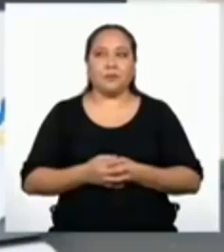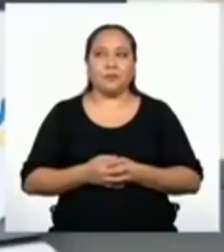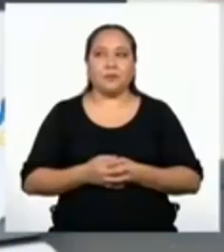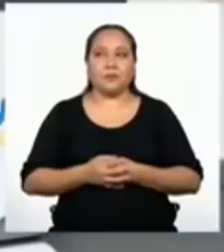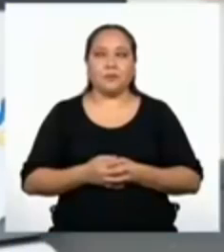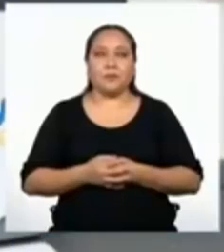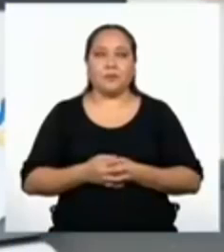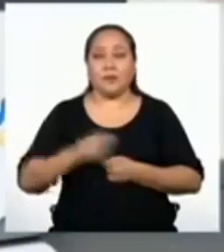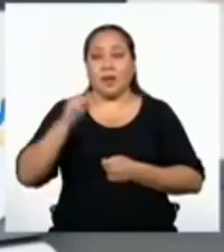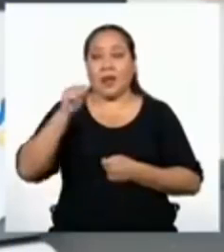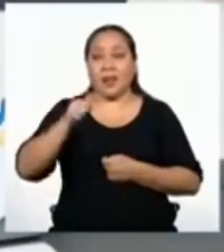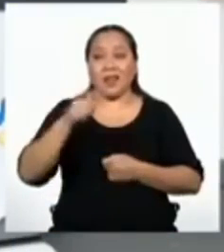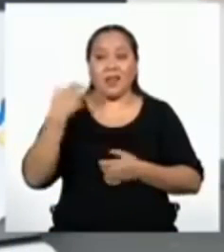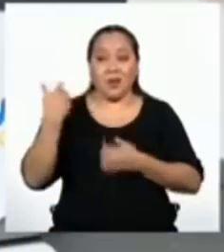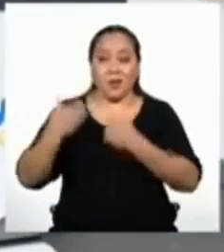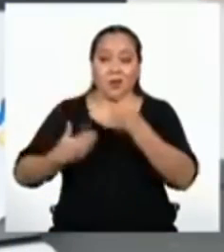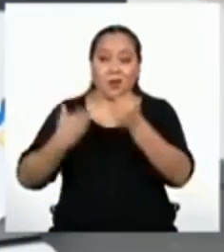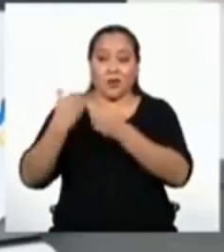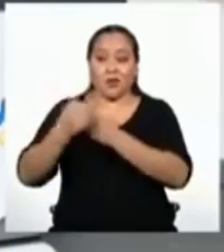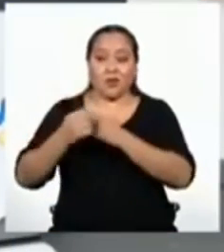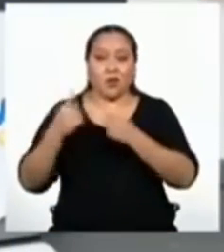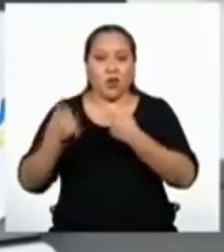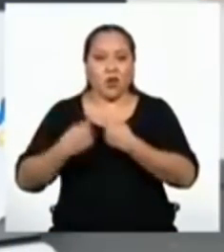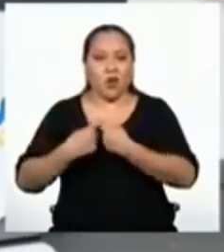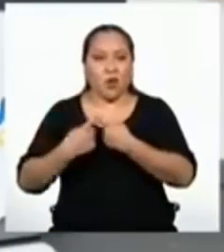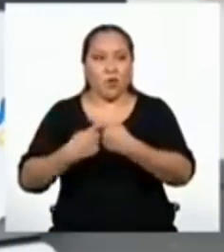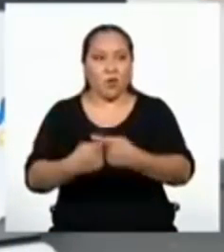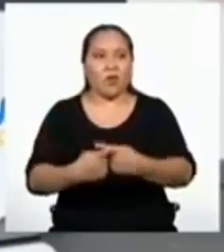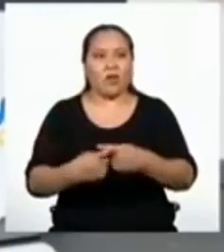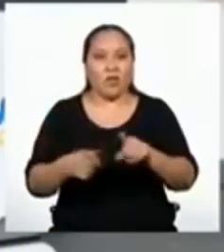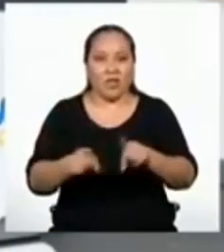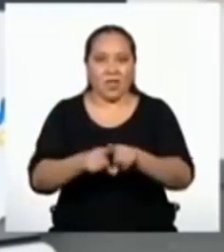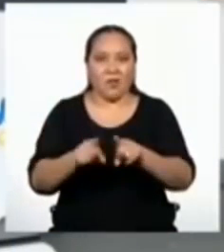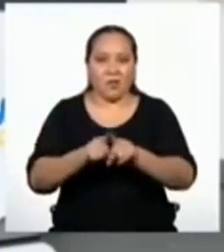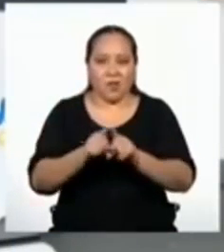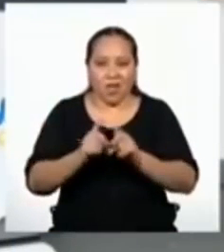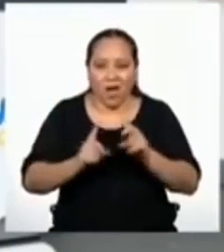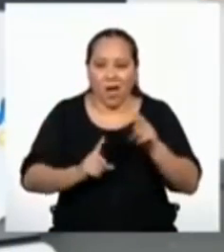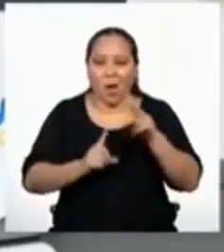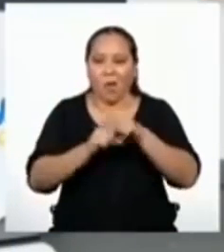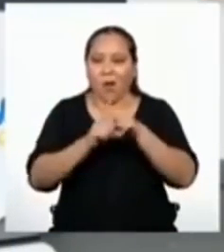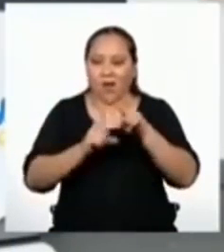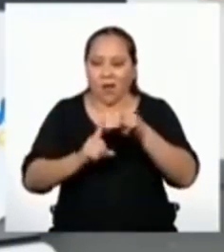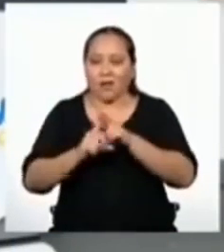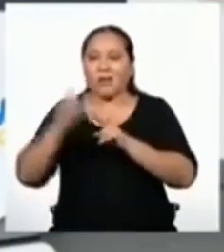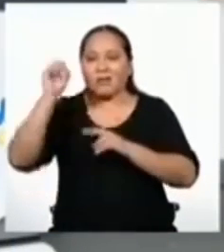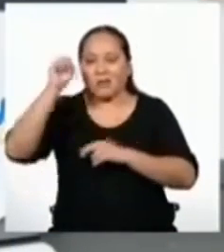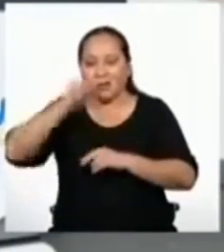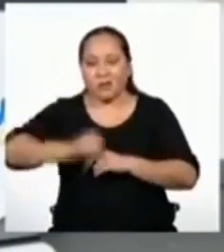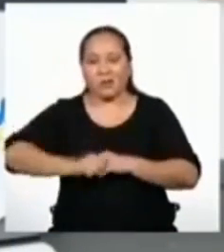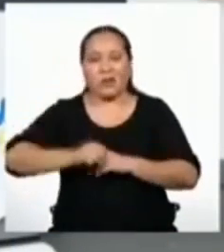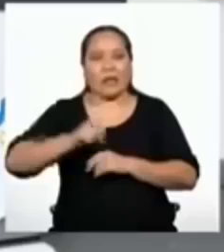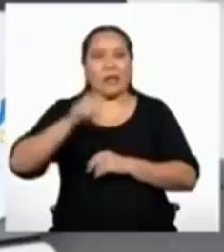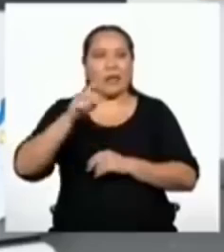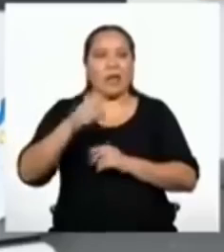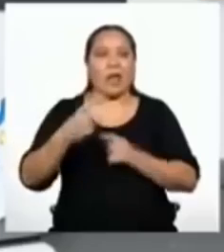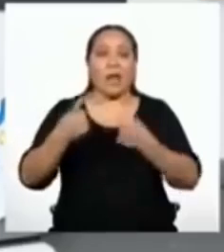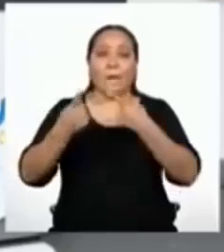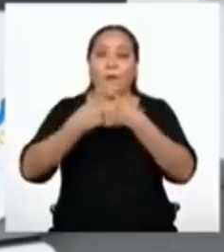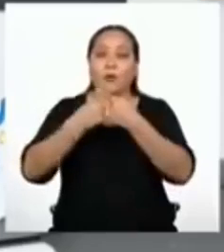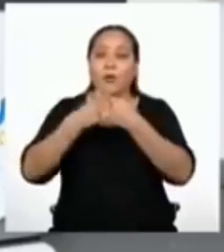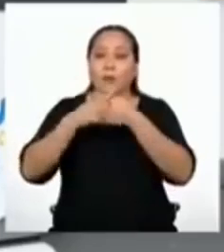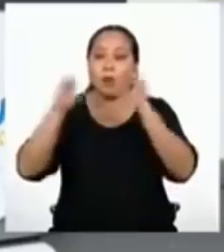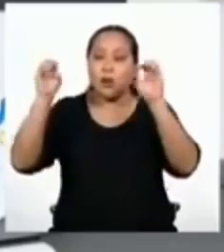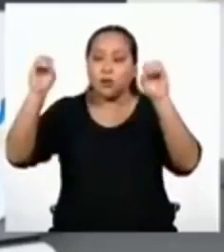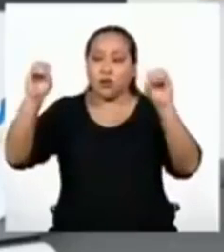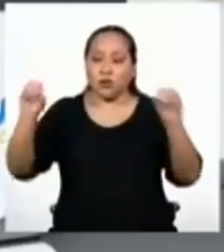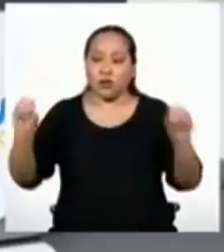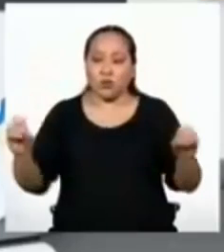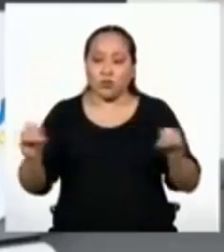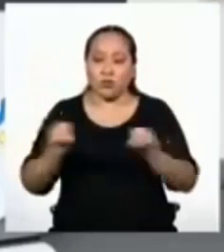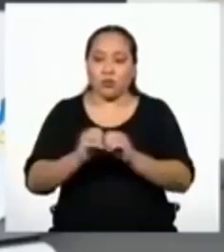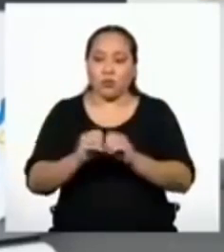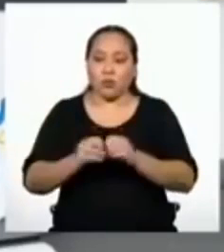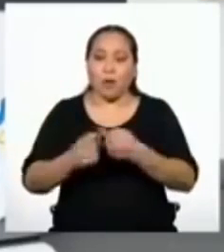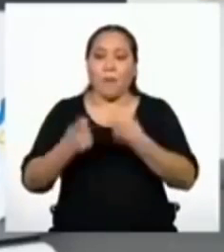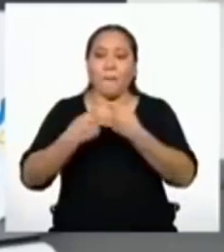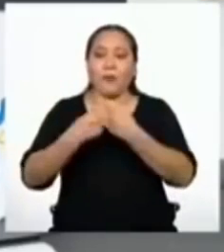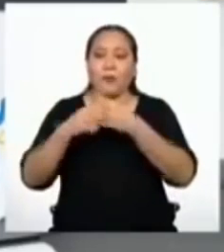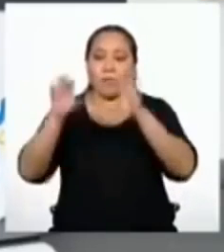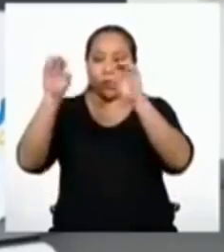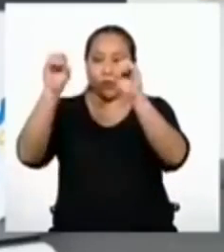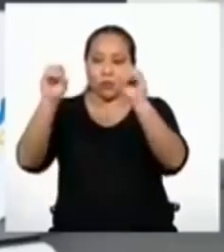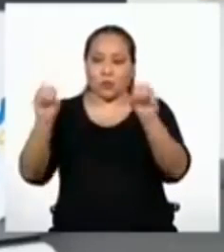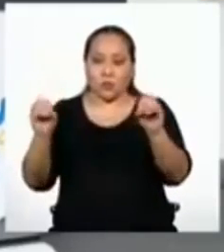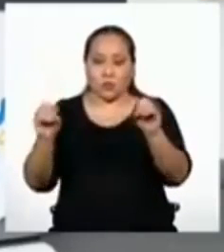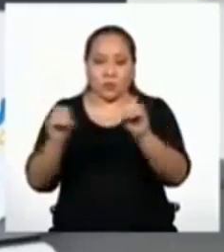En esta progresión geométrica también sale. Se cumple que el producto de los dos términos equidistantes es